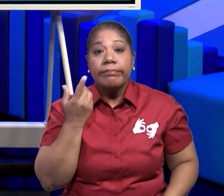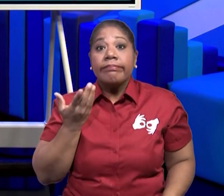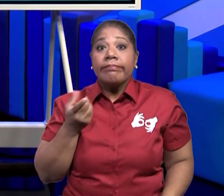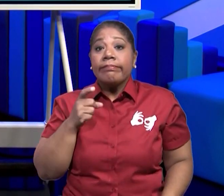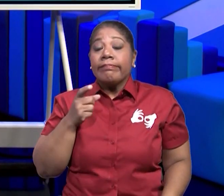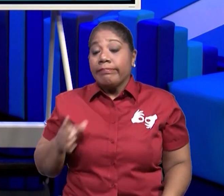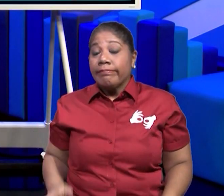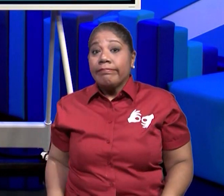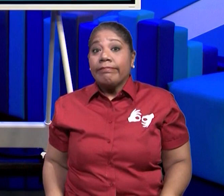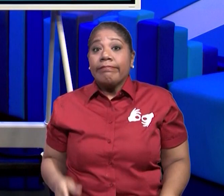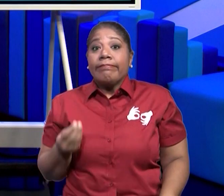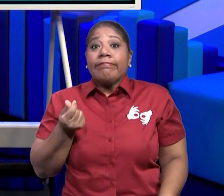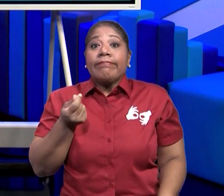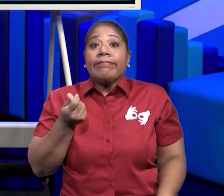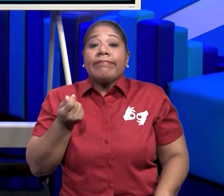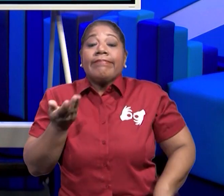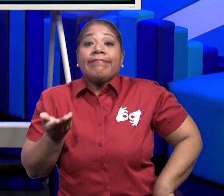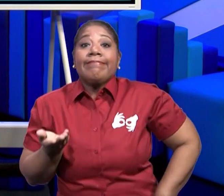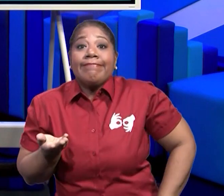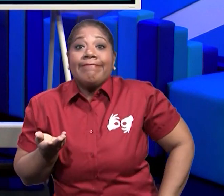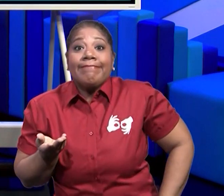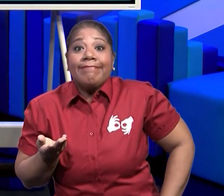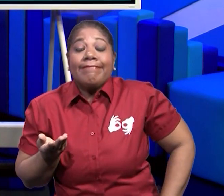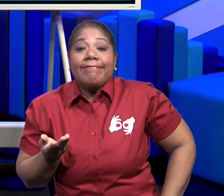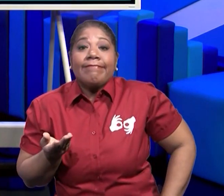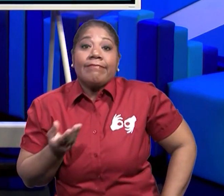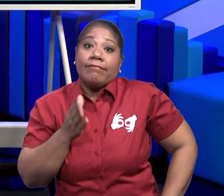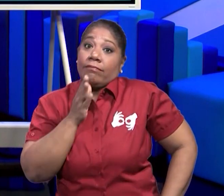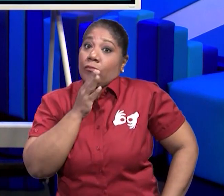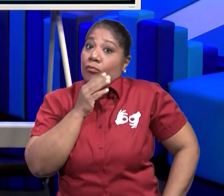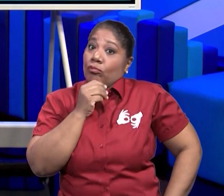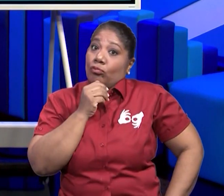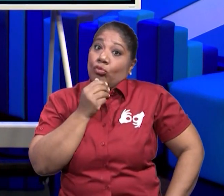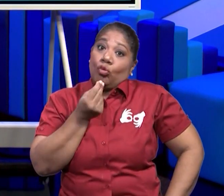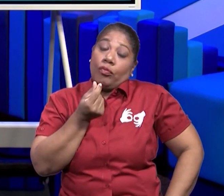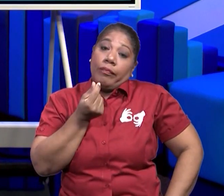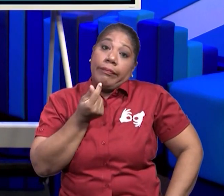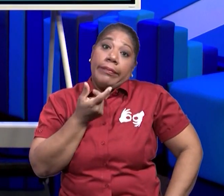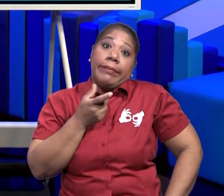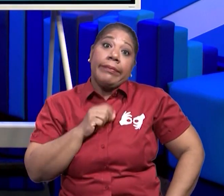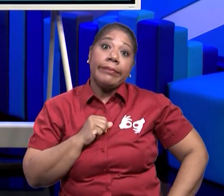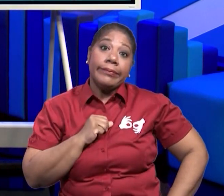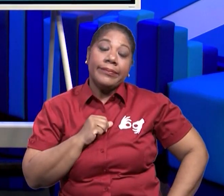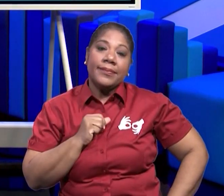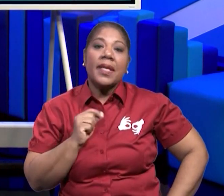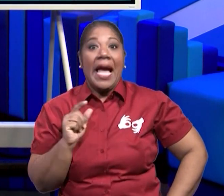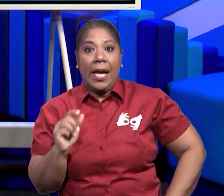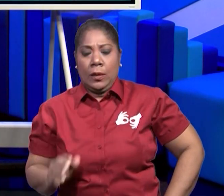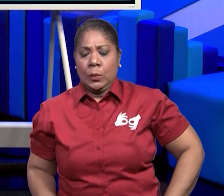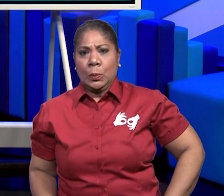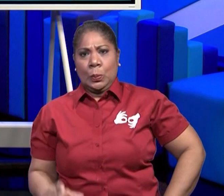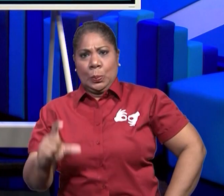nosotros vamos a utilizar. Si queremos una económica o queremos una más costosa.